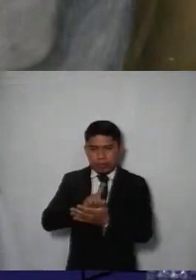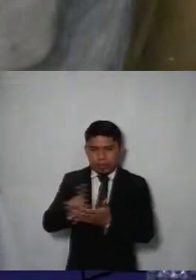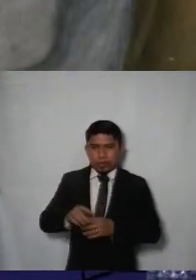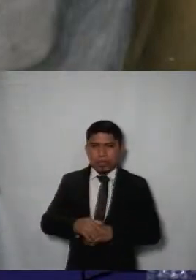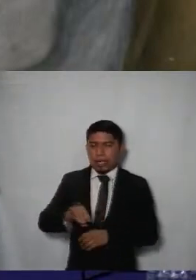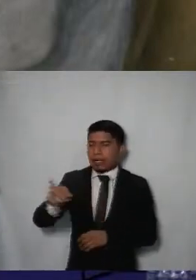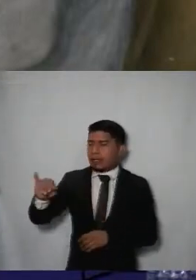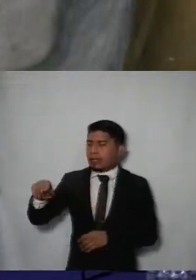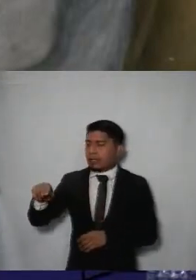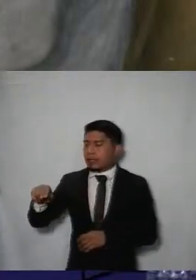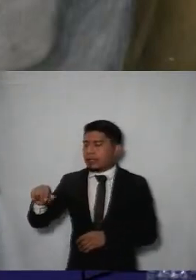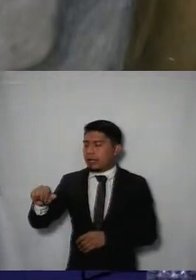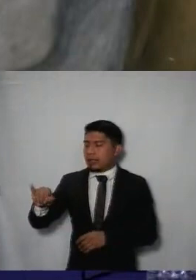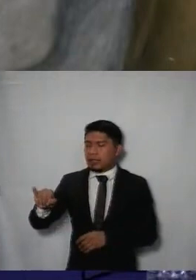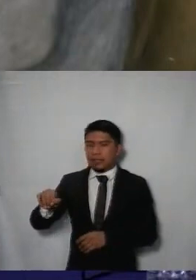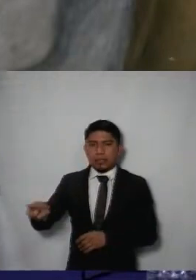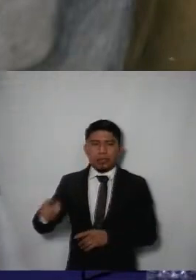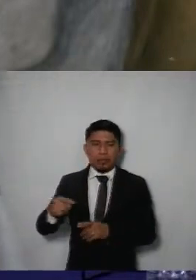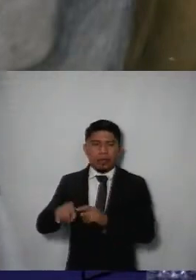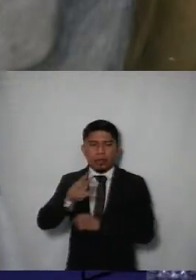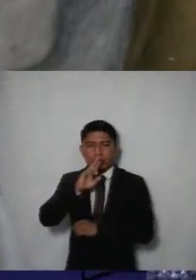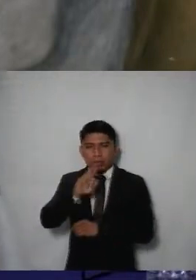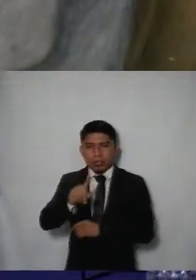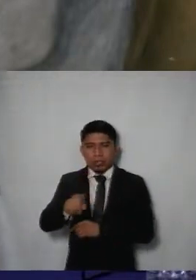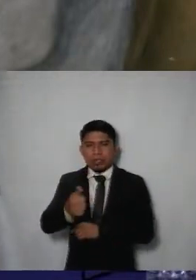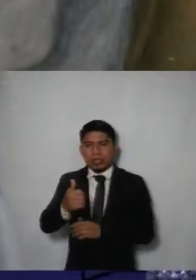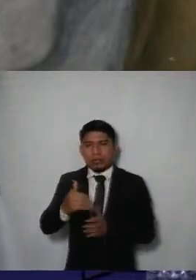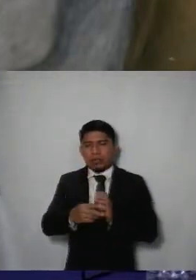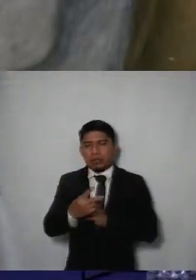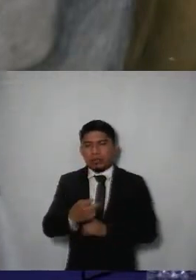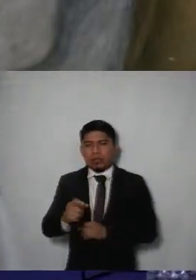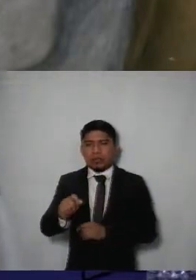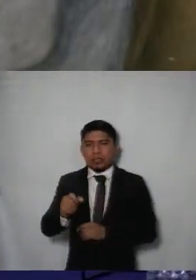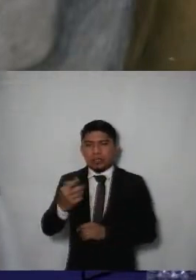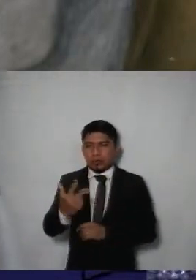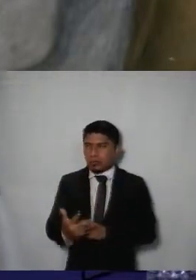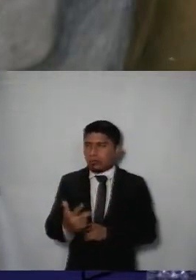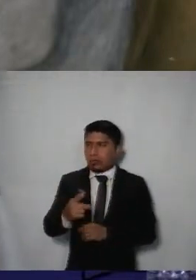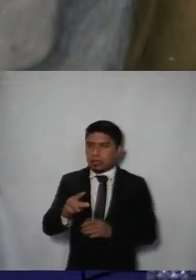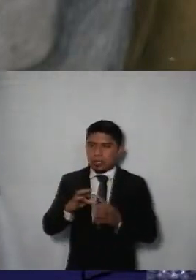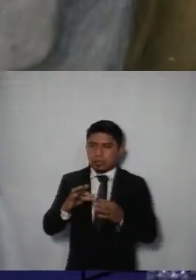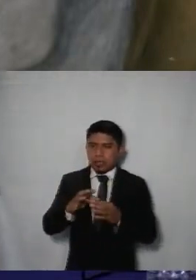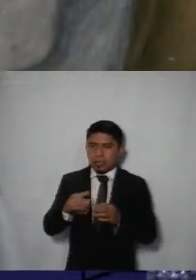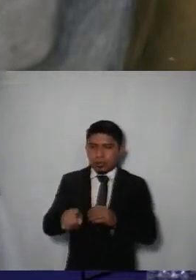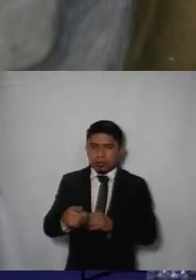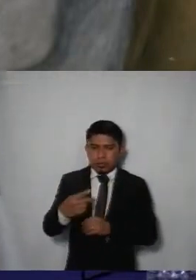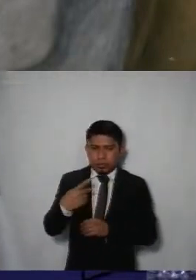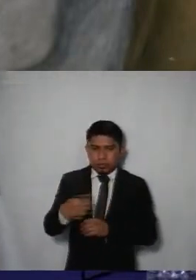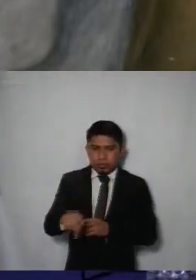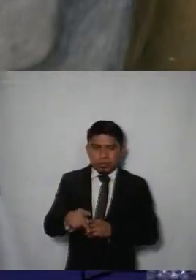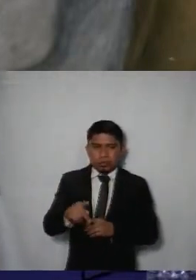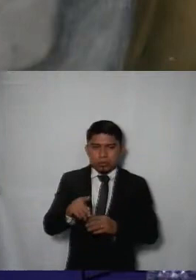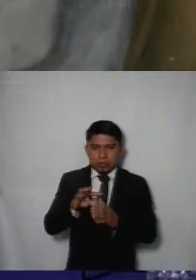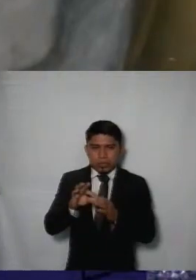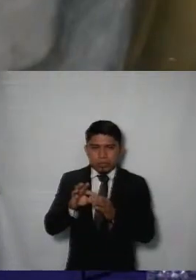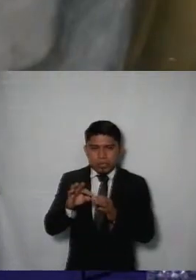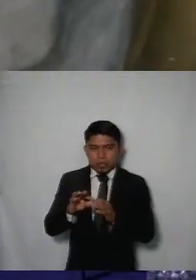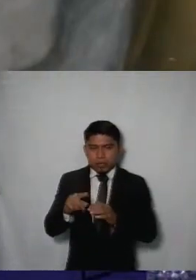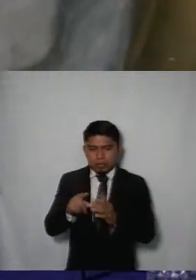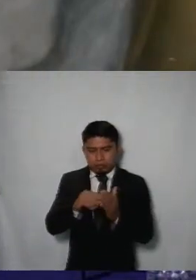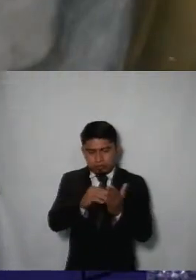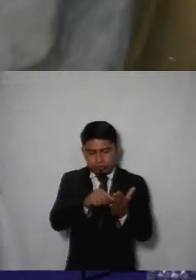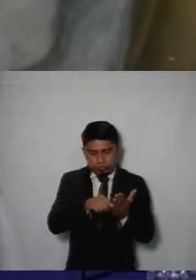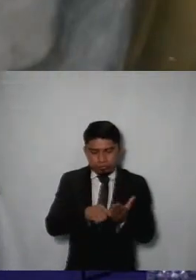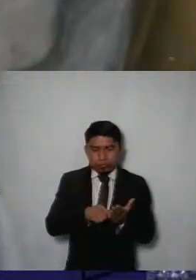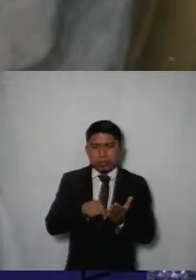garante el INAI justamente nos revocó la resolución 6268 señalando en su argumentación